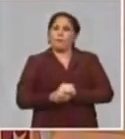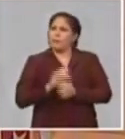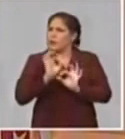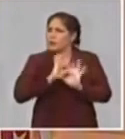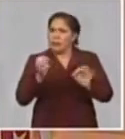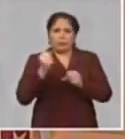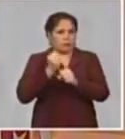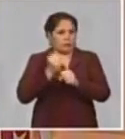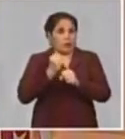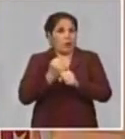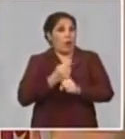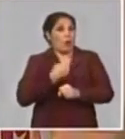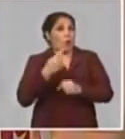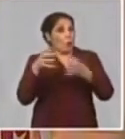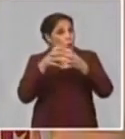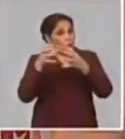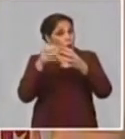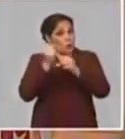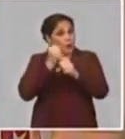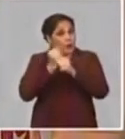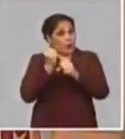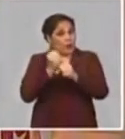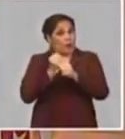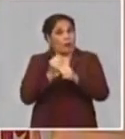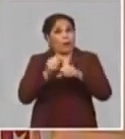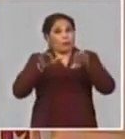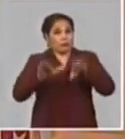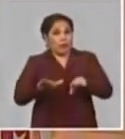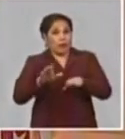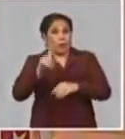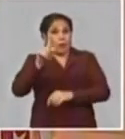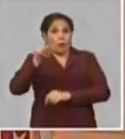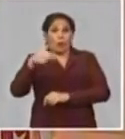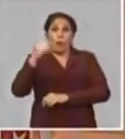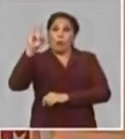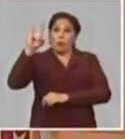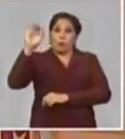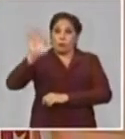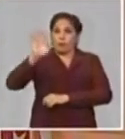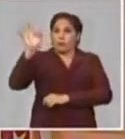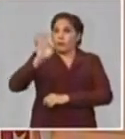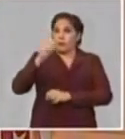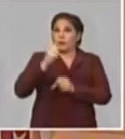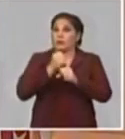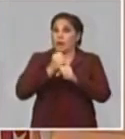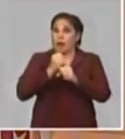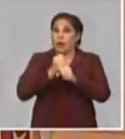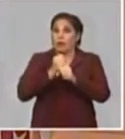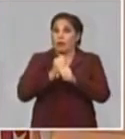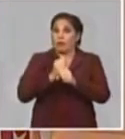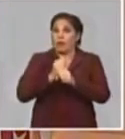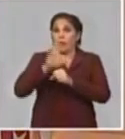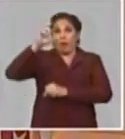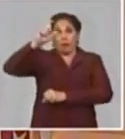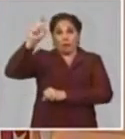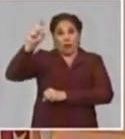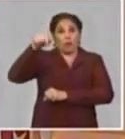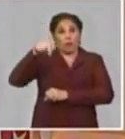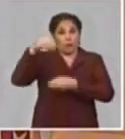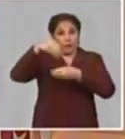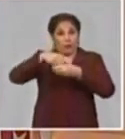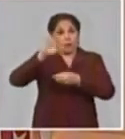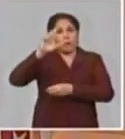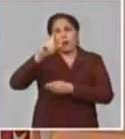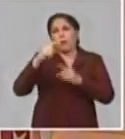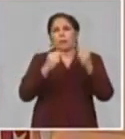hacen. Y también tenemos un grupo de trabajadores interruptos que es el 1,9% de los trabajadores de todo el sistema que están